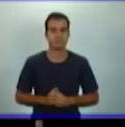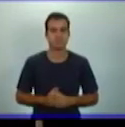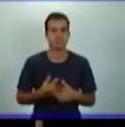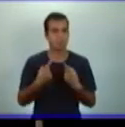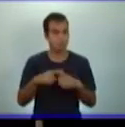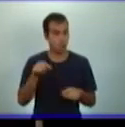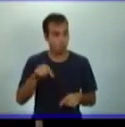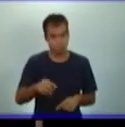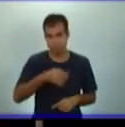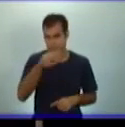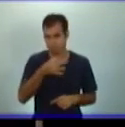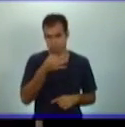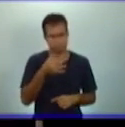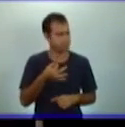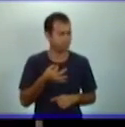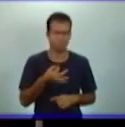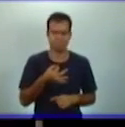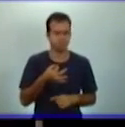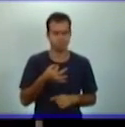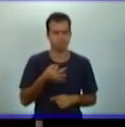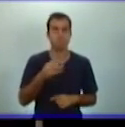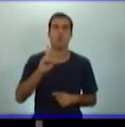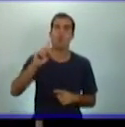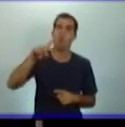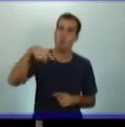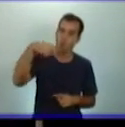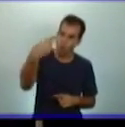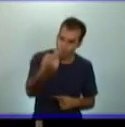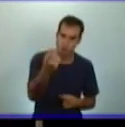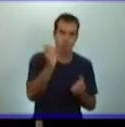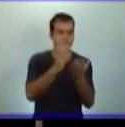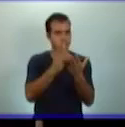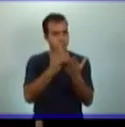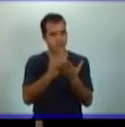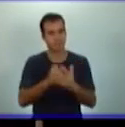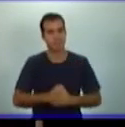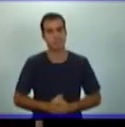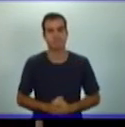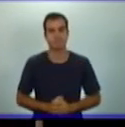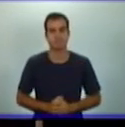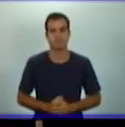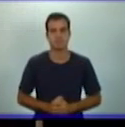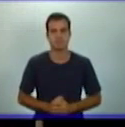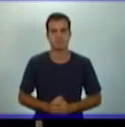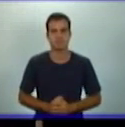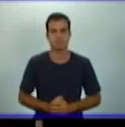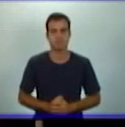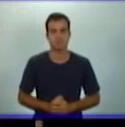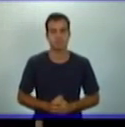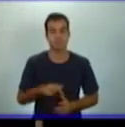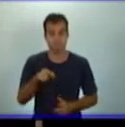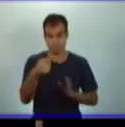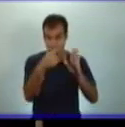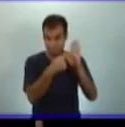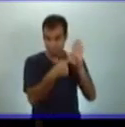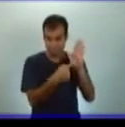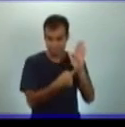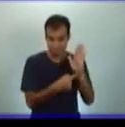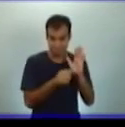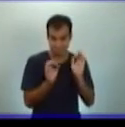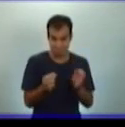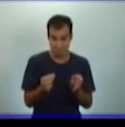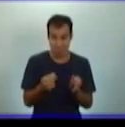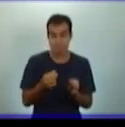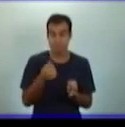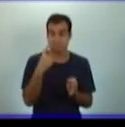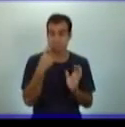a abordar hoy, eso lo abordaremos en otro momento. En esos artículos aparece el